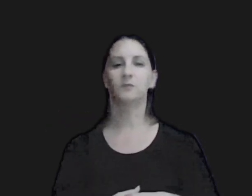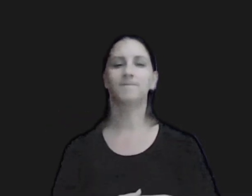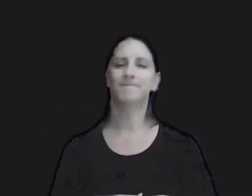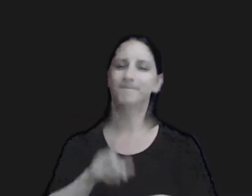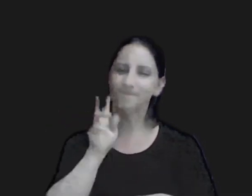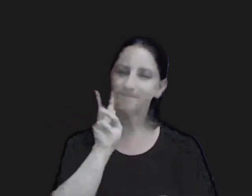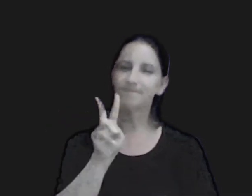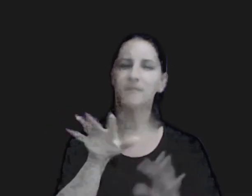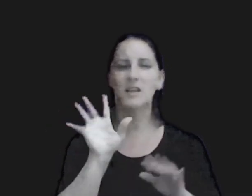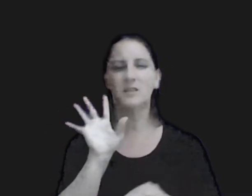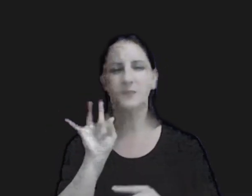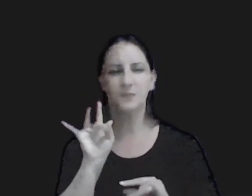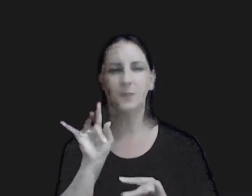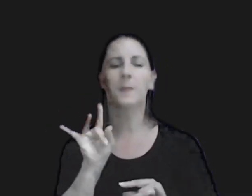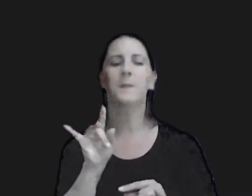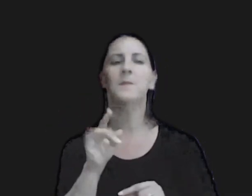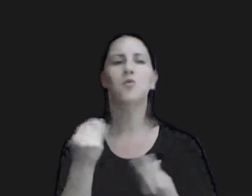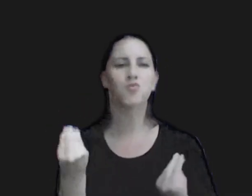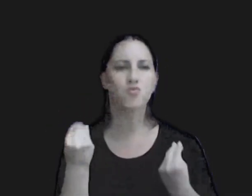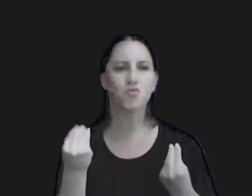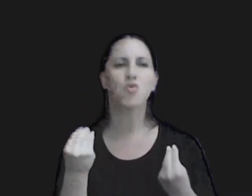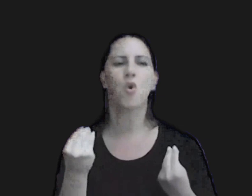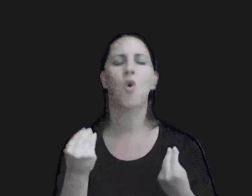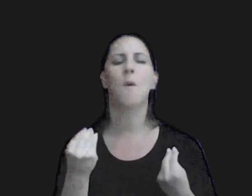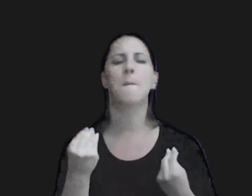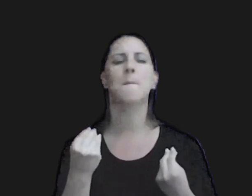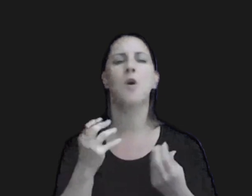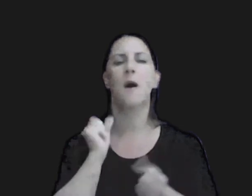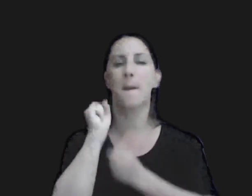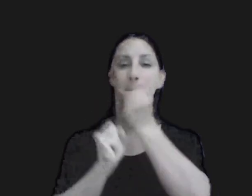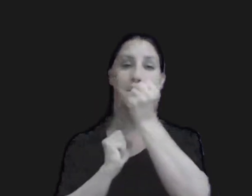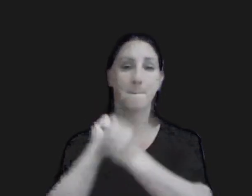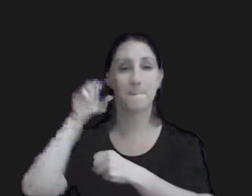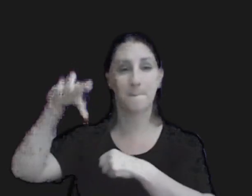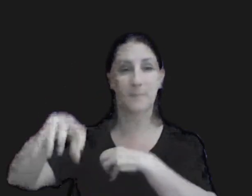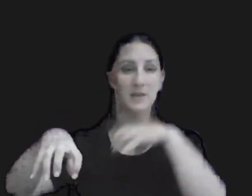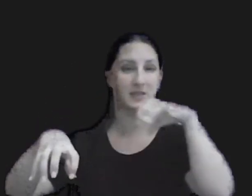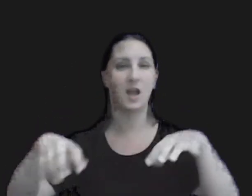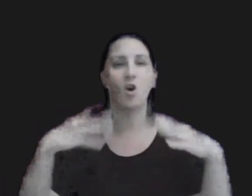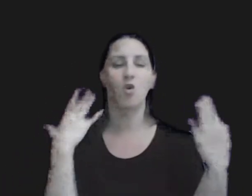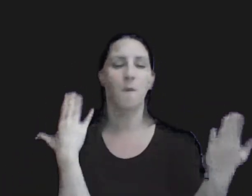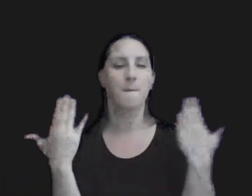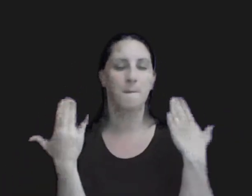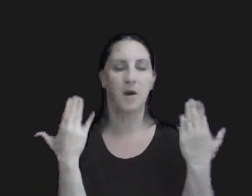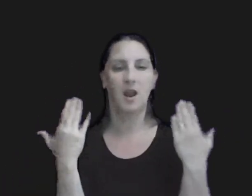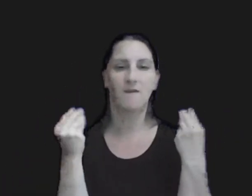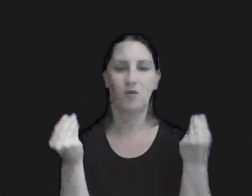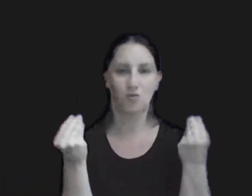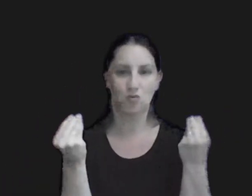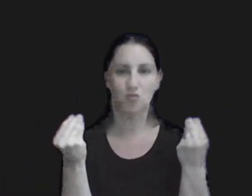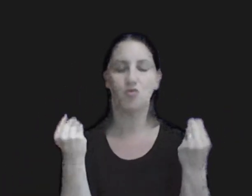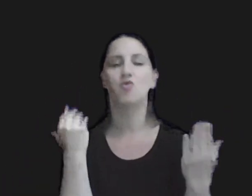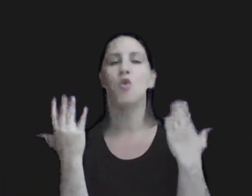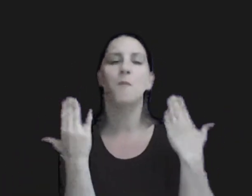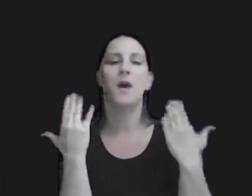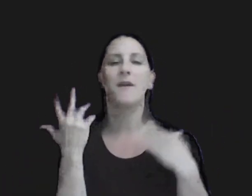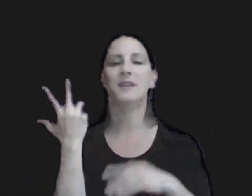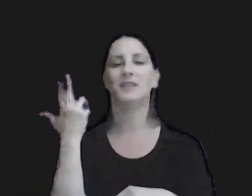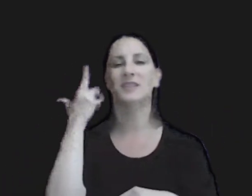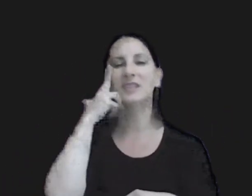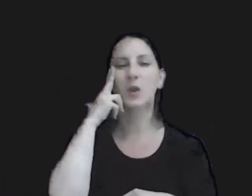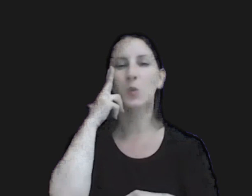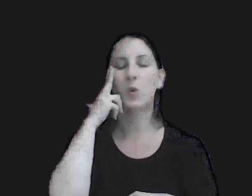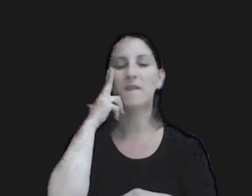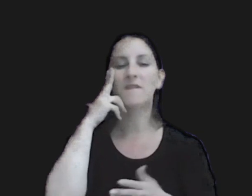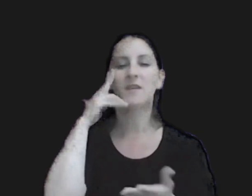más complicado es la envergadura con la compañía que se está utilizando los comparables encontré comparables de 39 millones